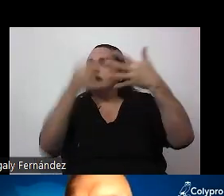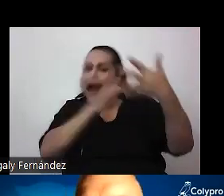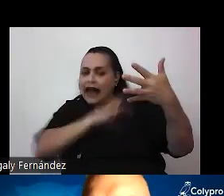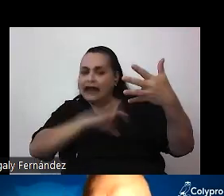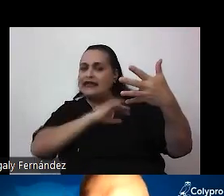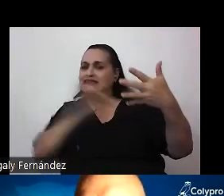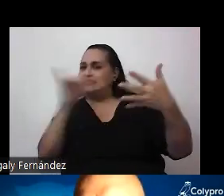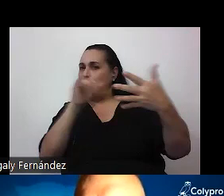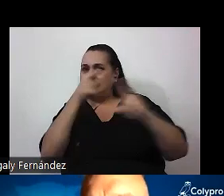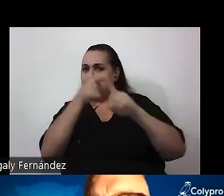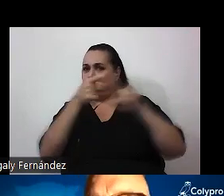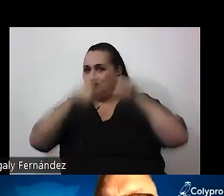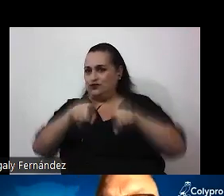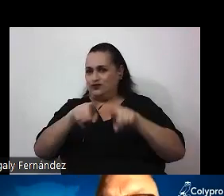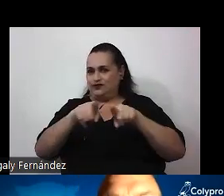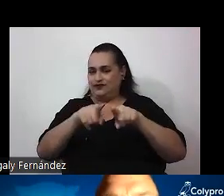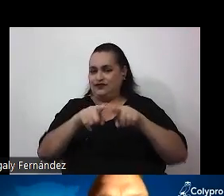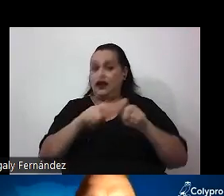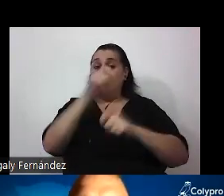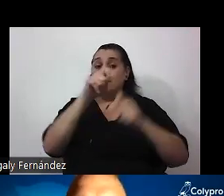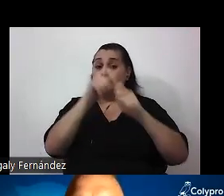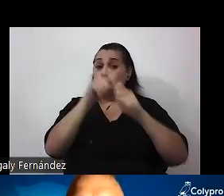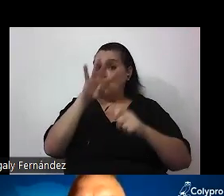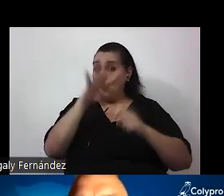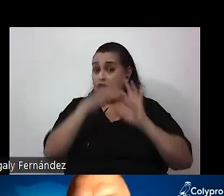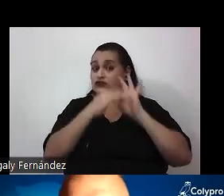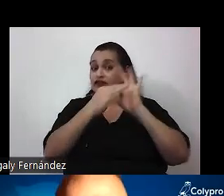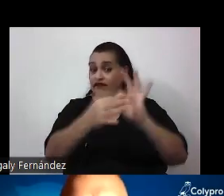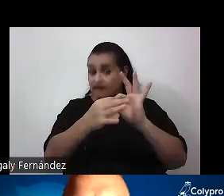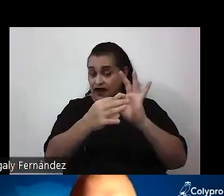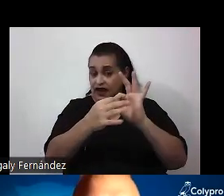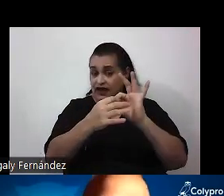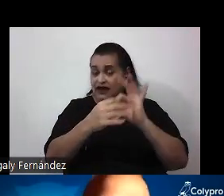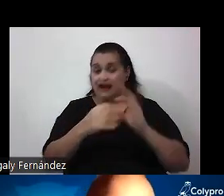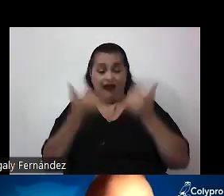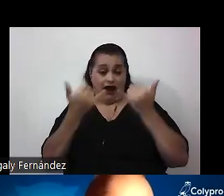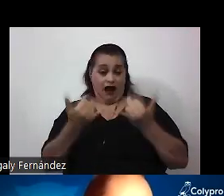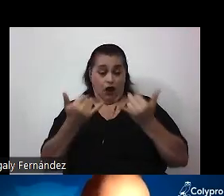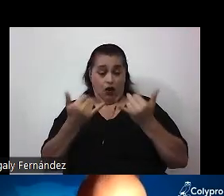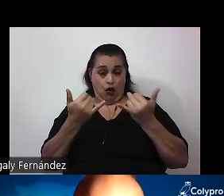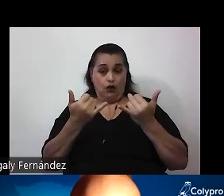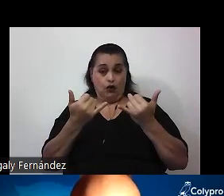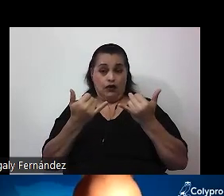Y finalmente, el punto 4 hace referencia. Ahora, después de